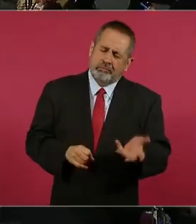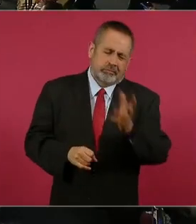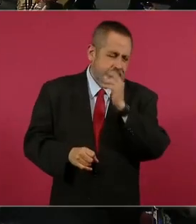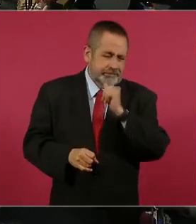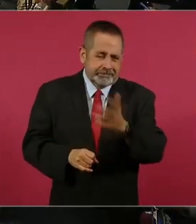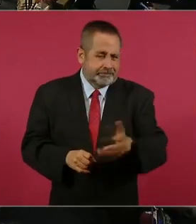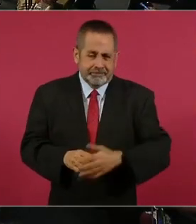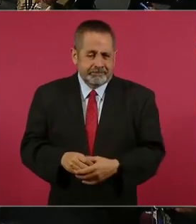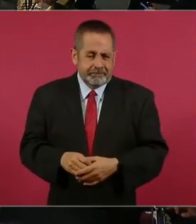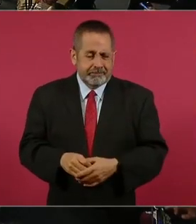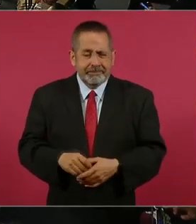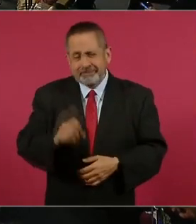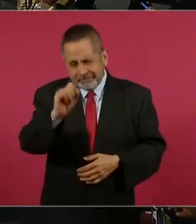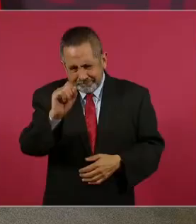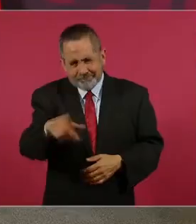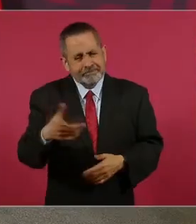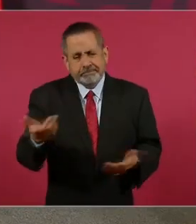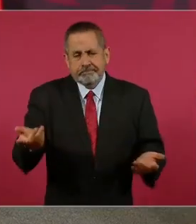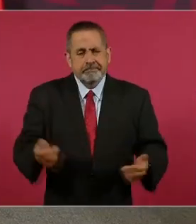Es lo mismo.